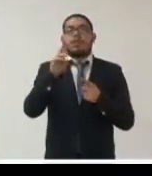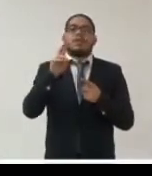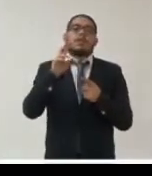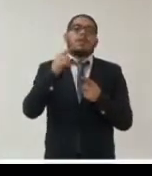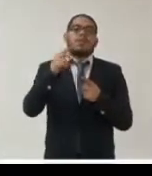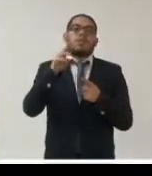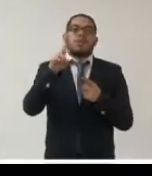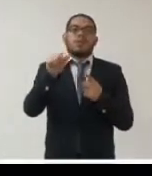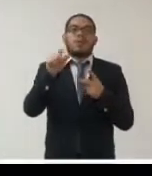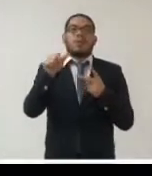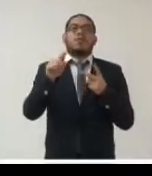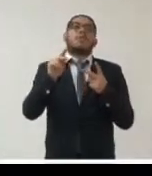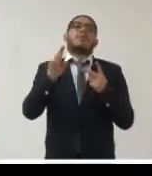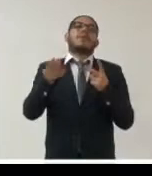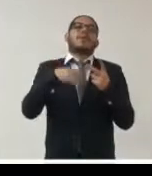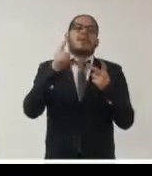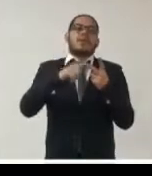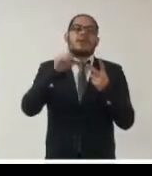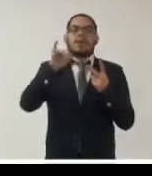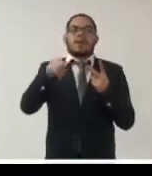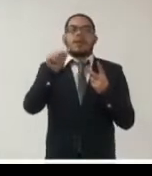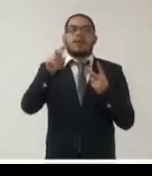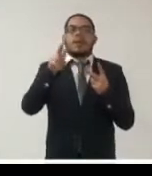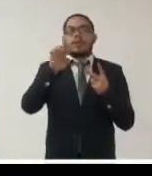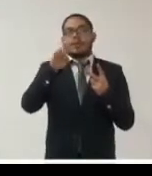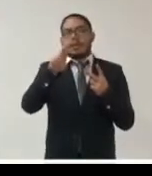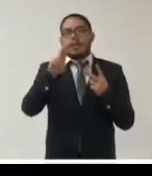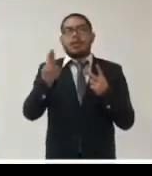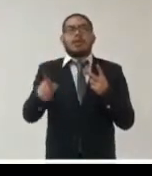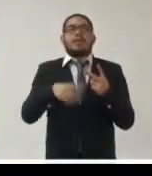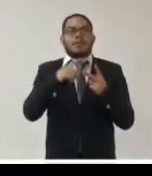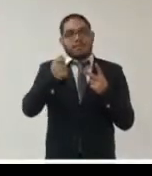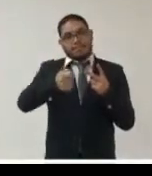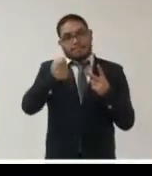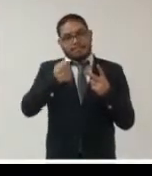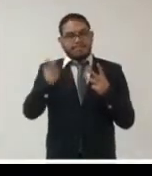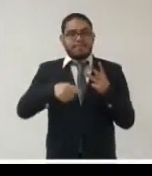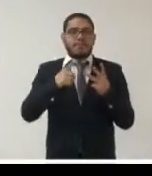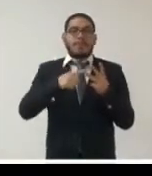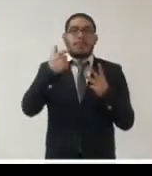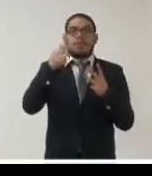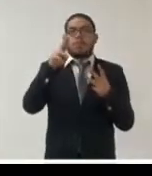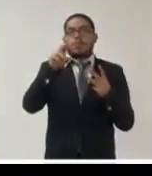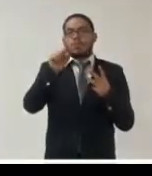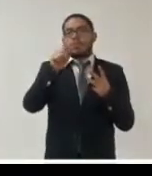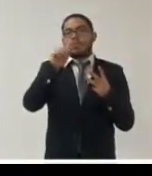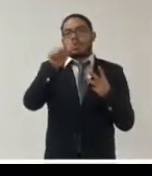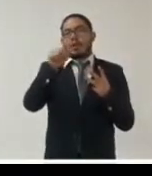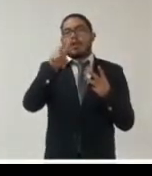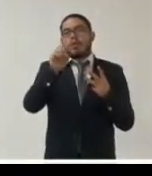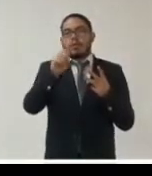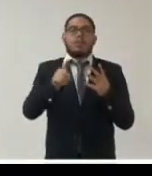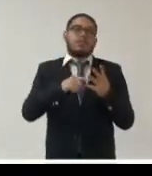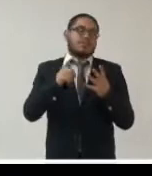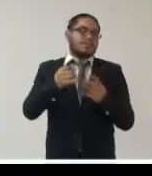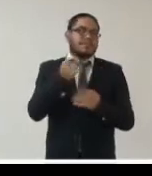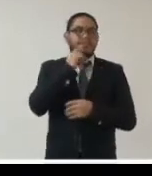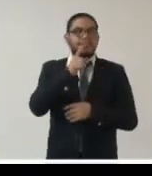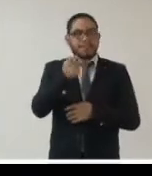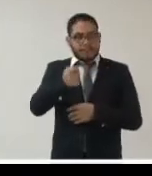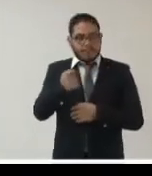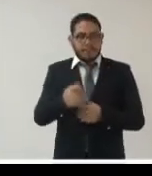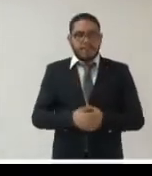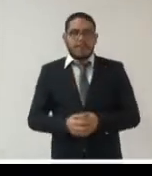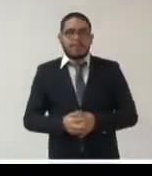Martínez Cruz Javier te saludo con mucho gusto a Luis Gustavo Parra Noriega muy bien yo